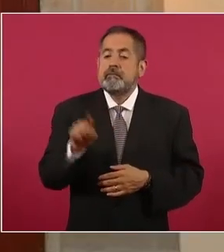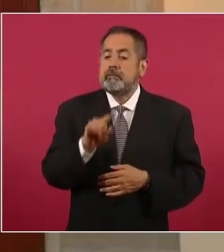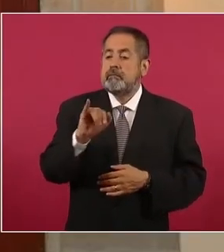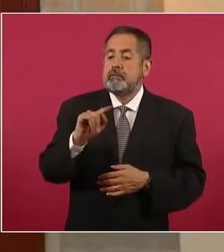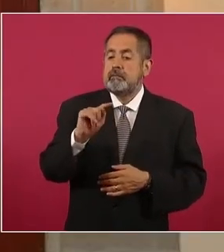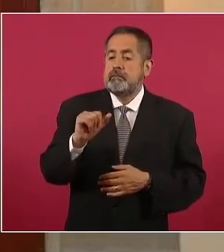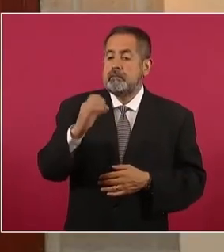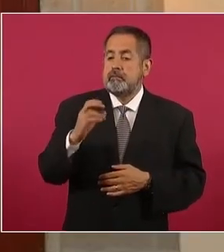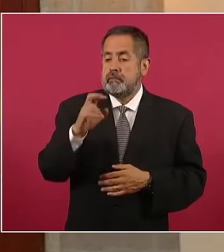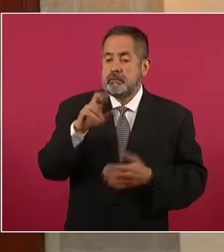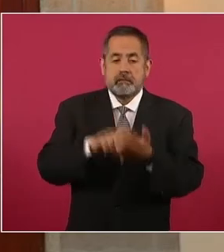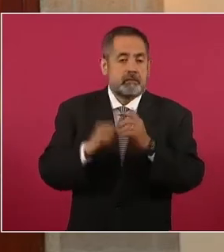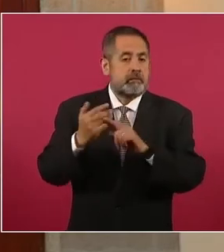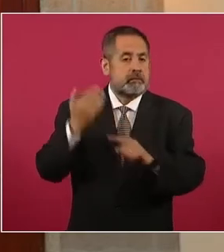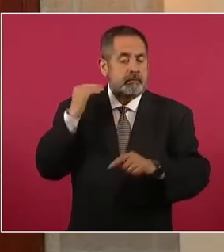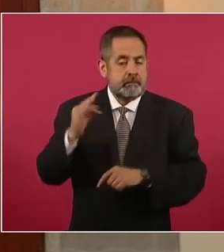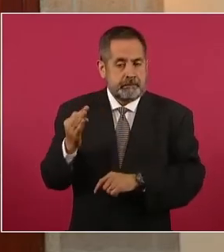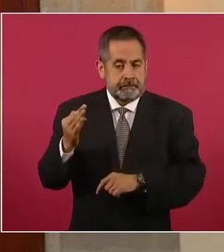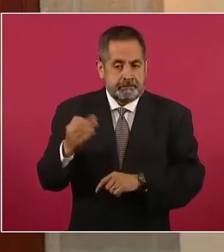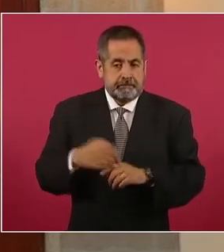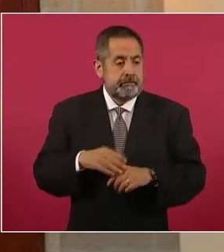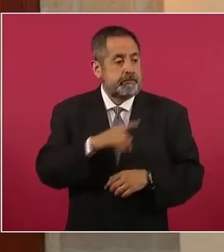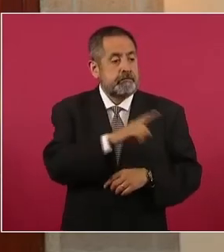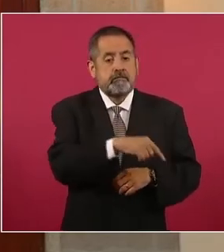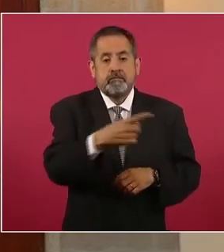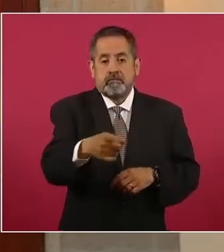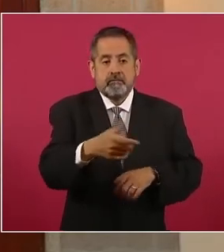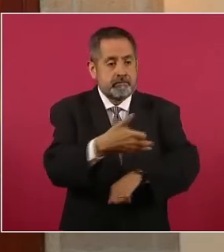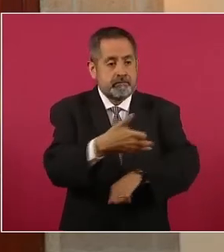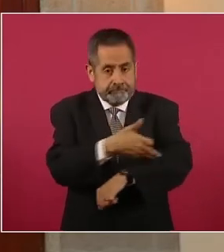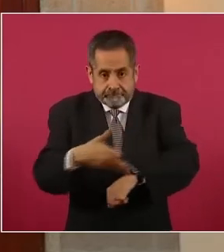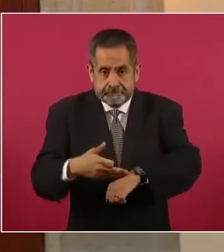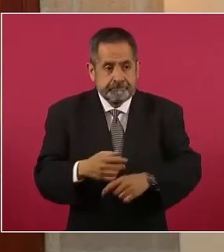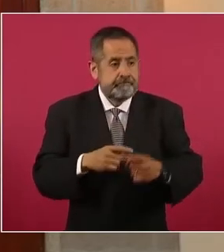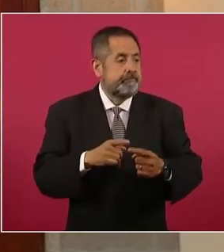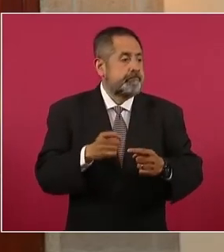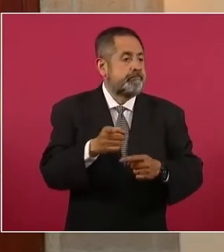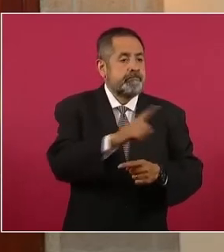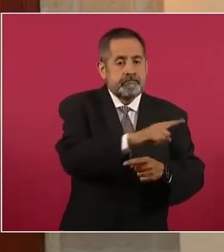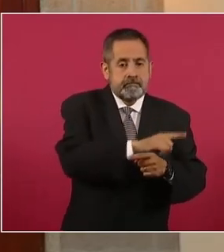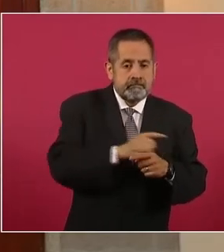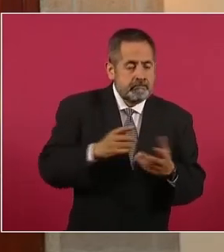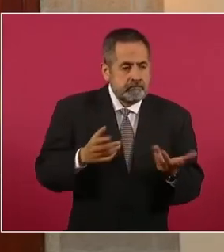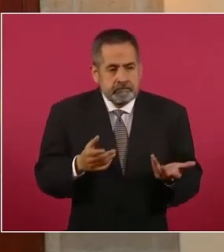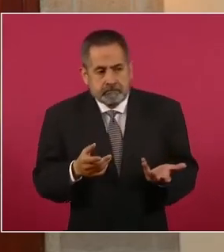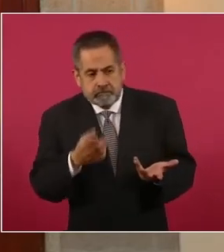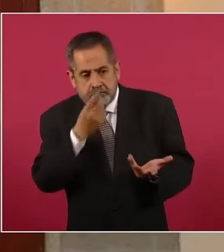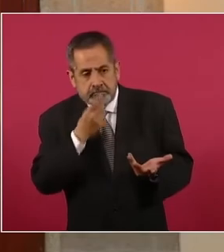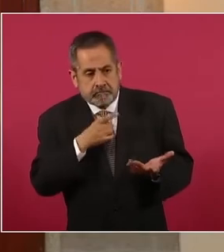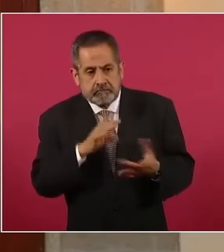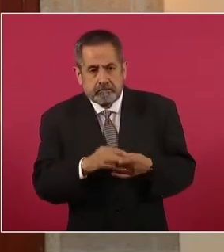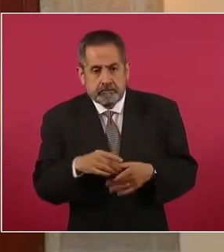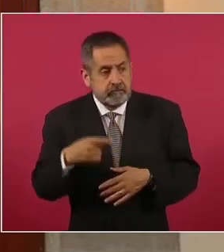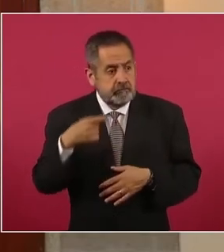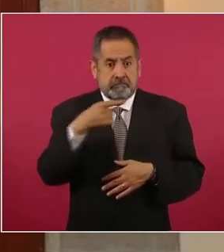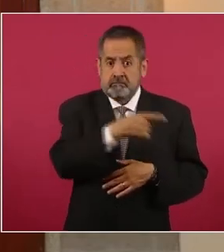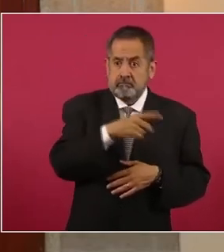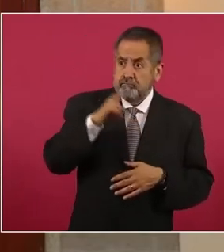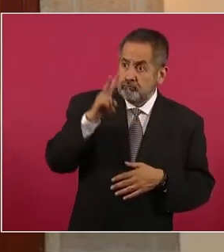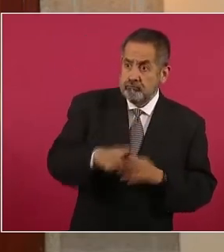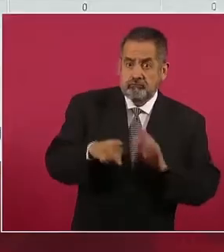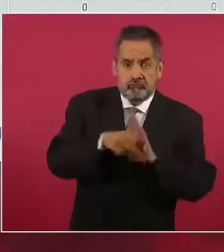en febrero. Ni los testimonios de la familia ni ningún elemento de prueba acreditan una actividad de carácter